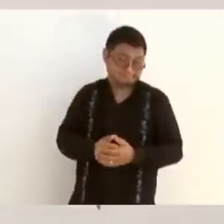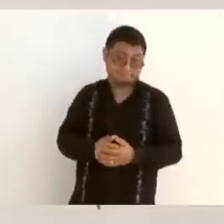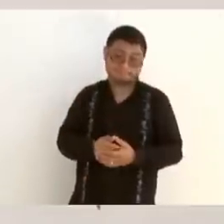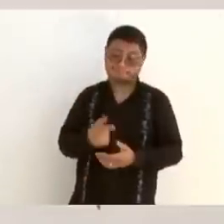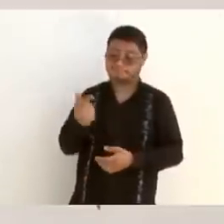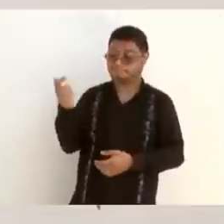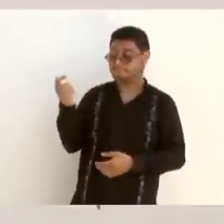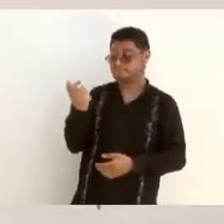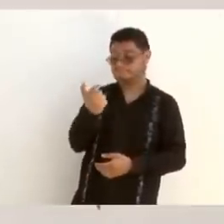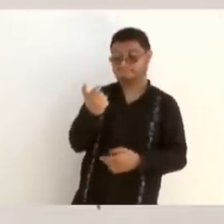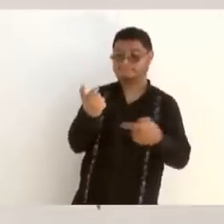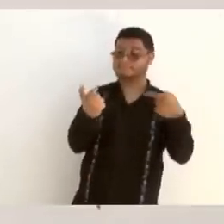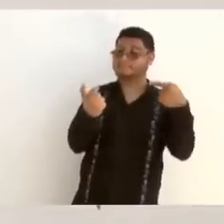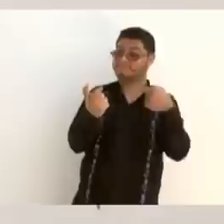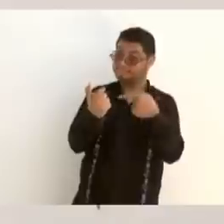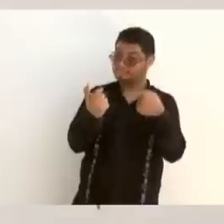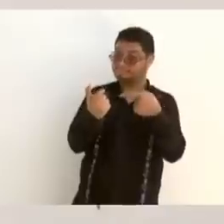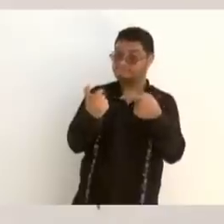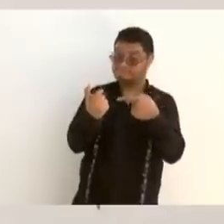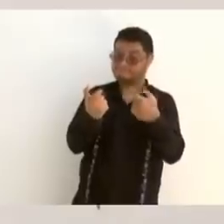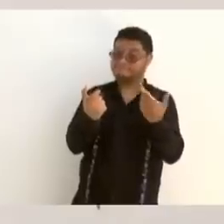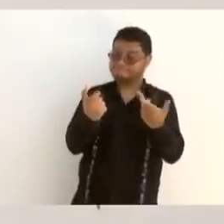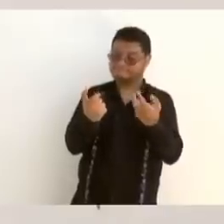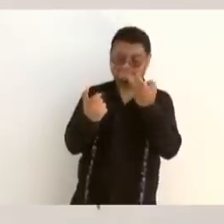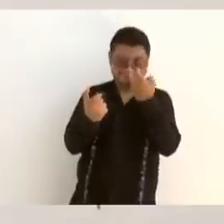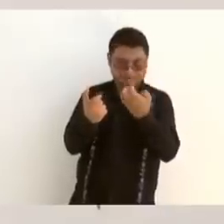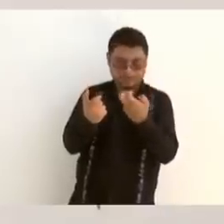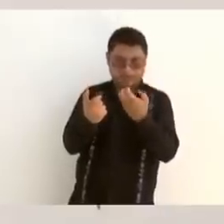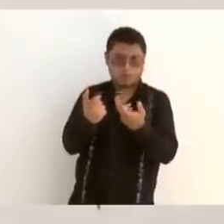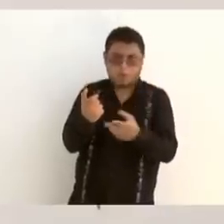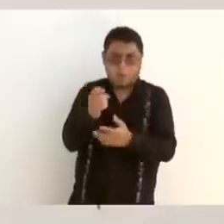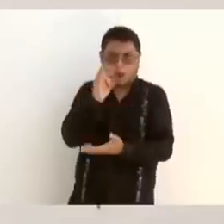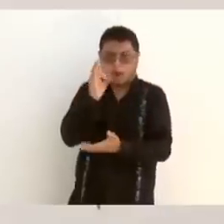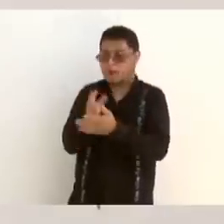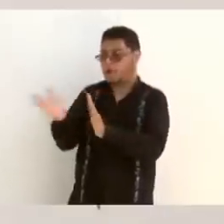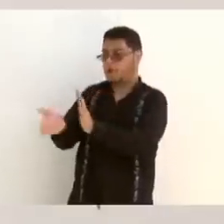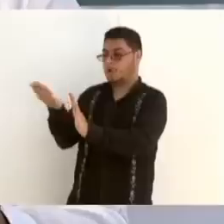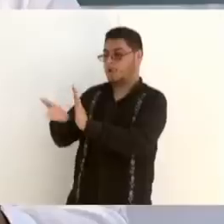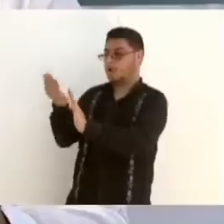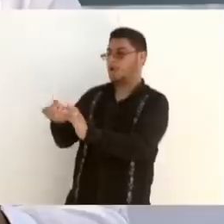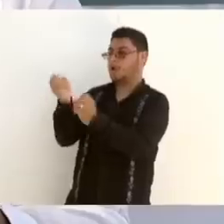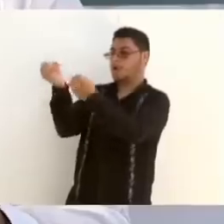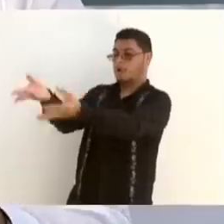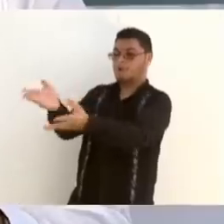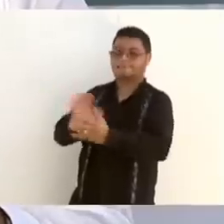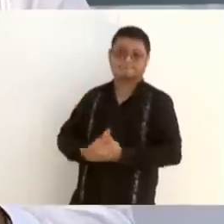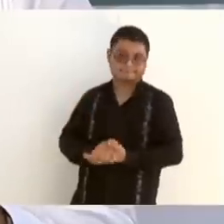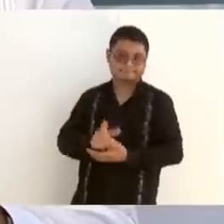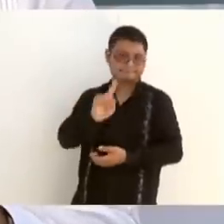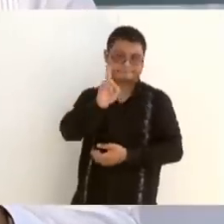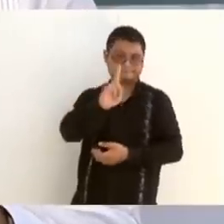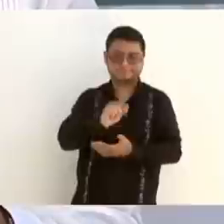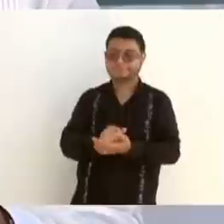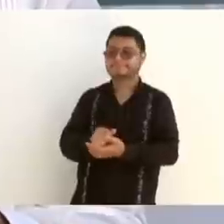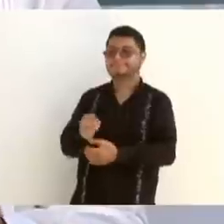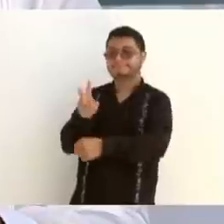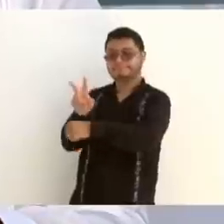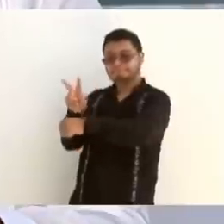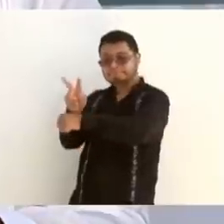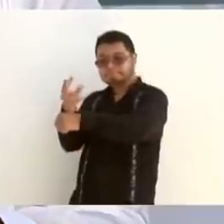y no sólo el costo de construcción, el costo de mantenimiento de una obra así.